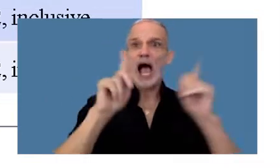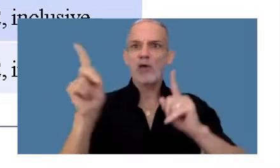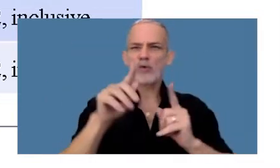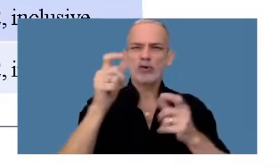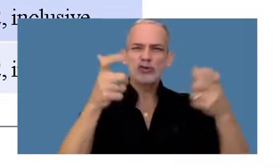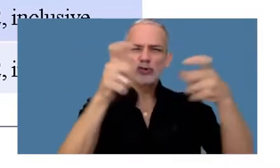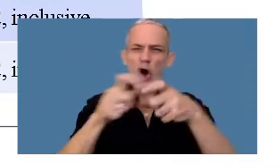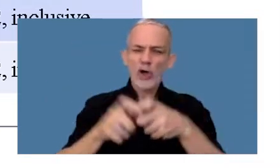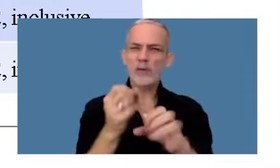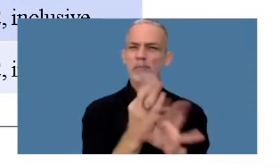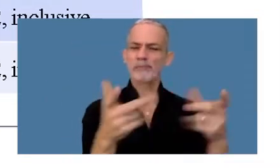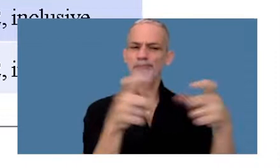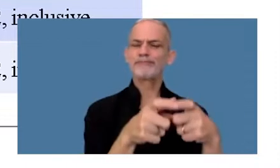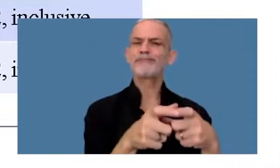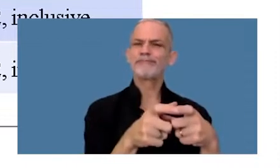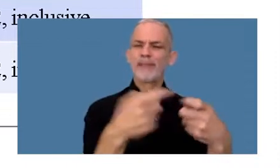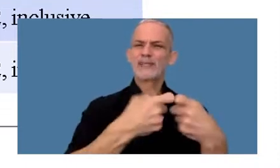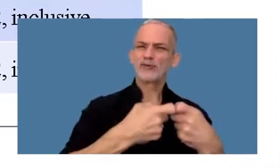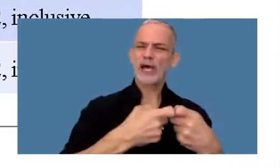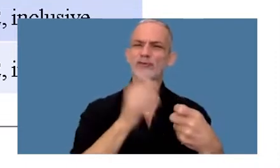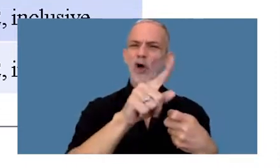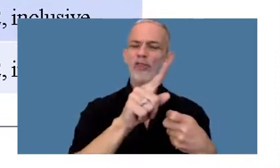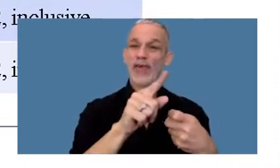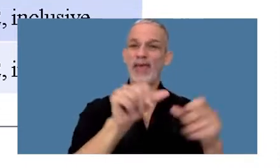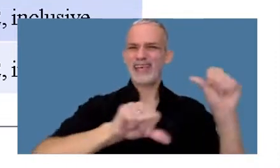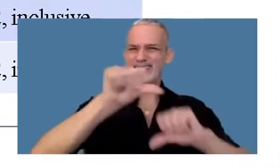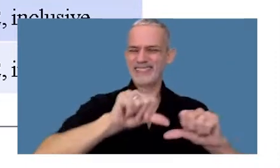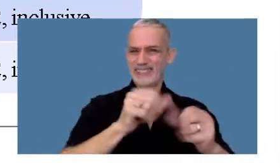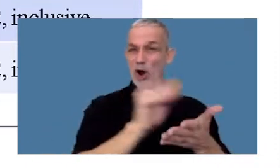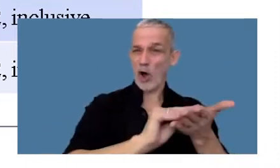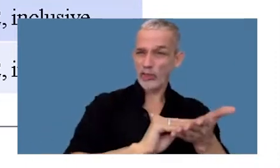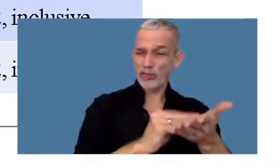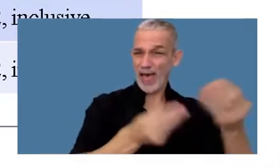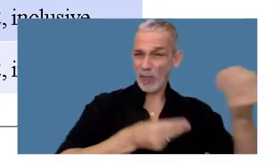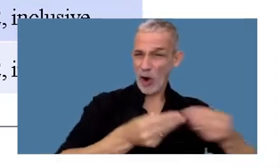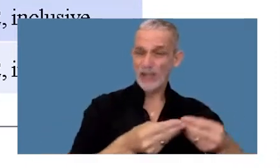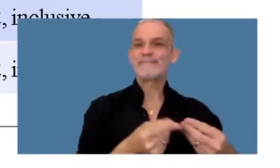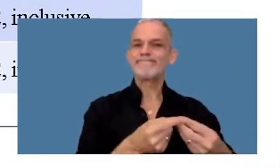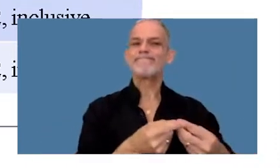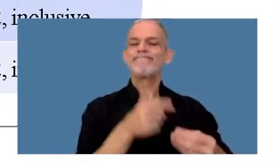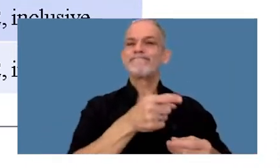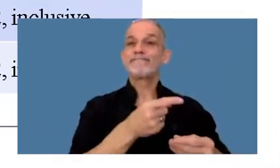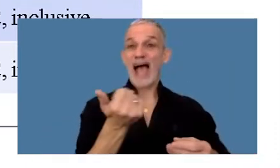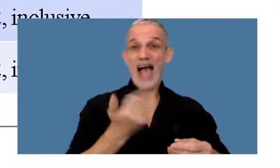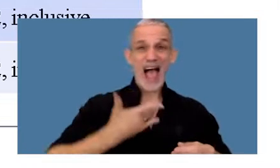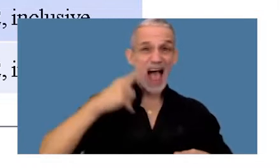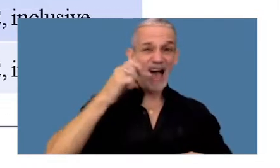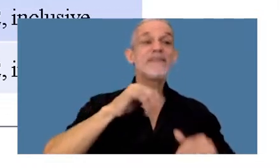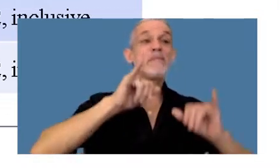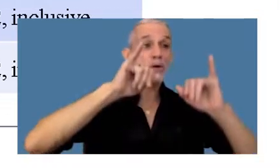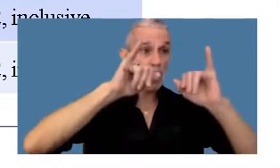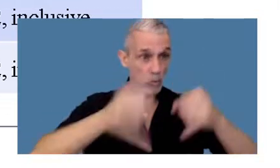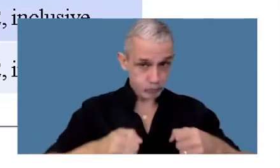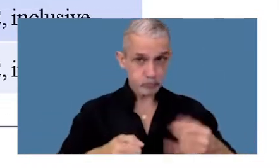consejos profesionales en ciencias económicas, donde la administración federal aceptó